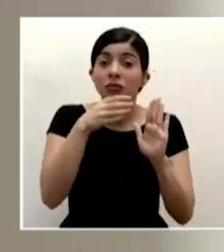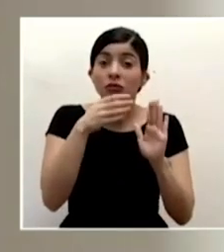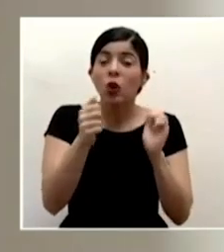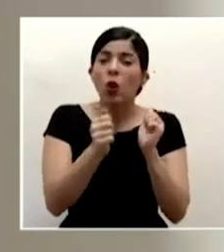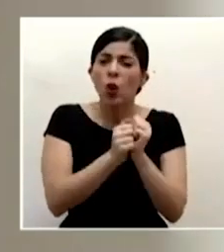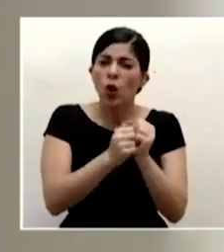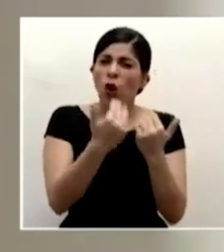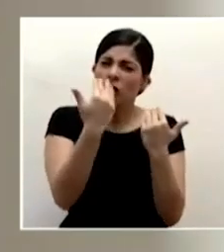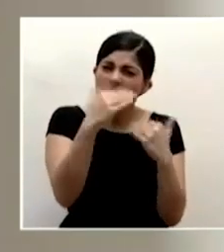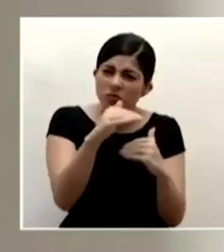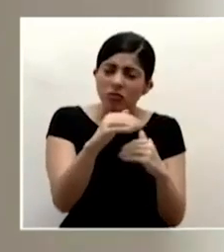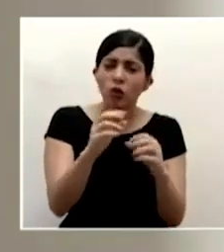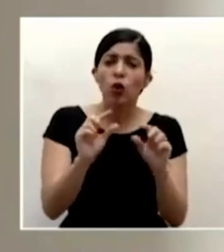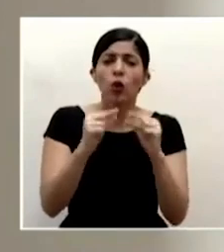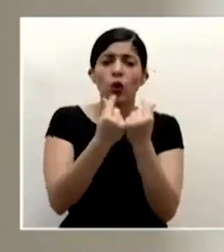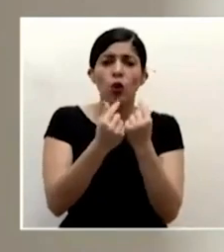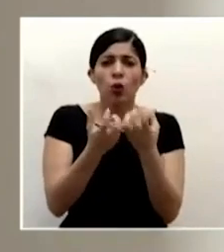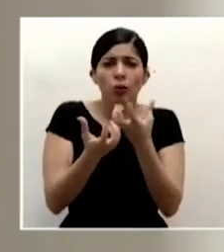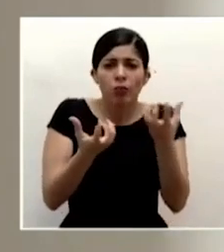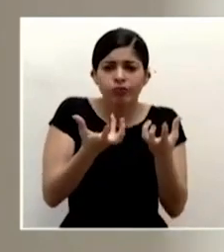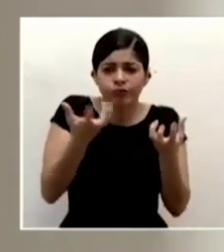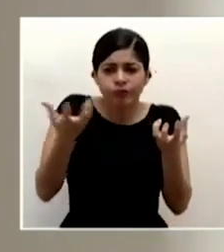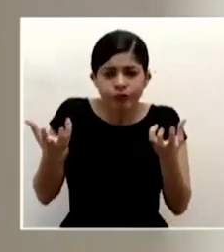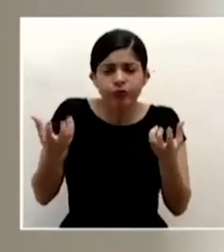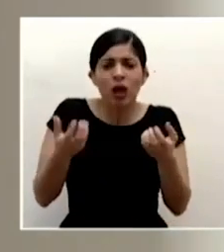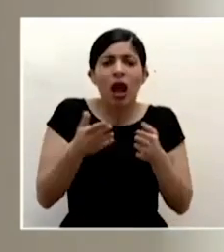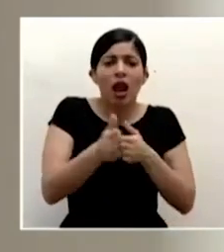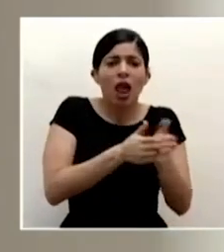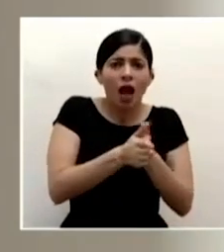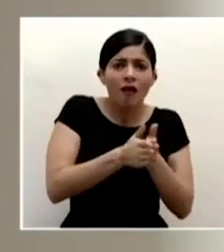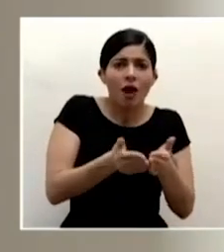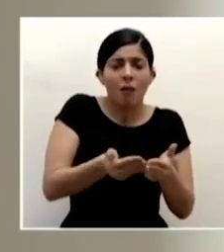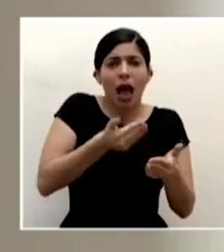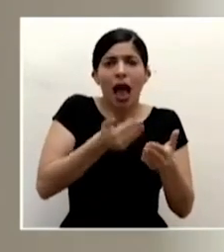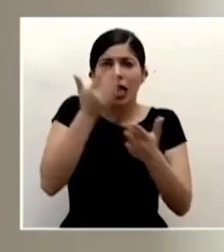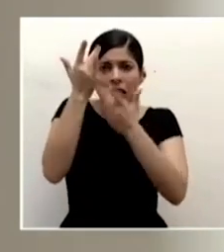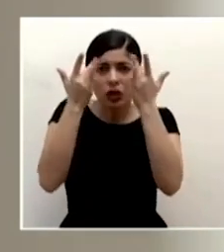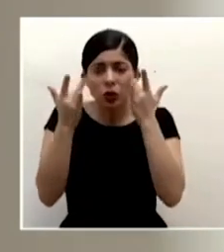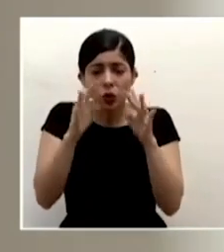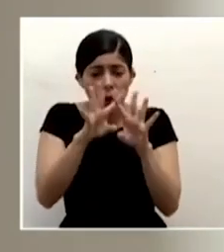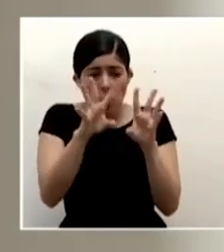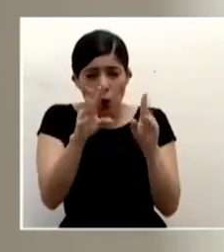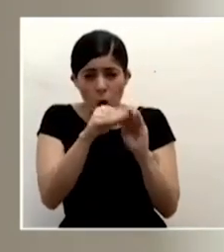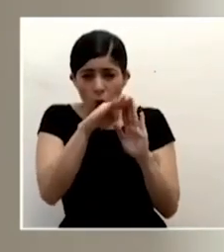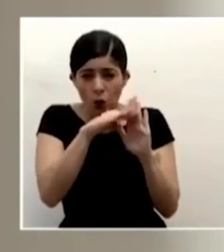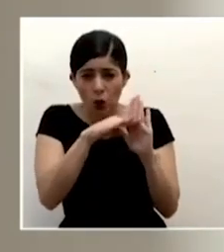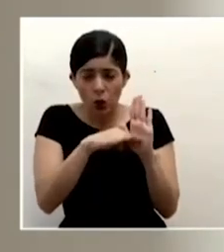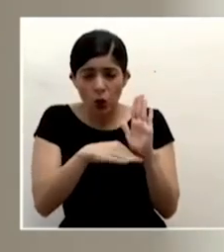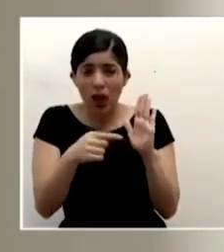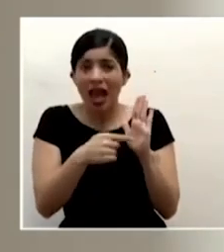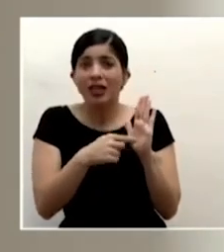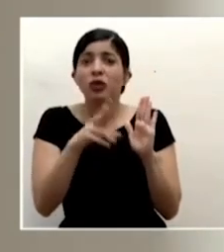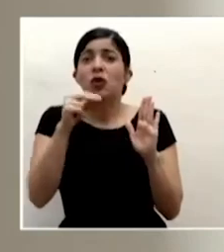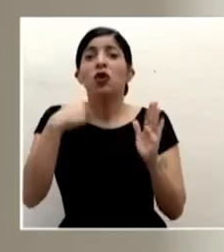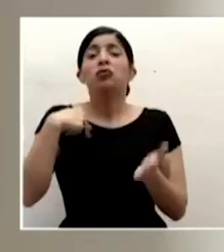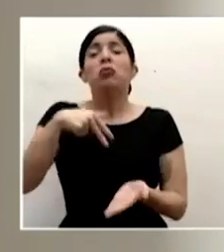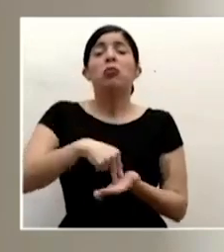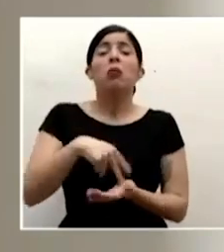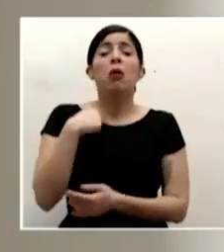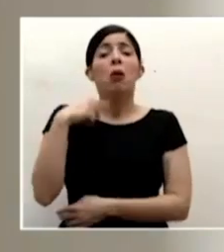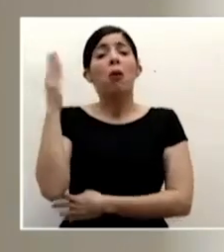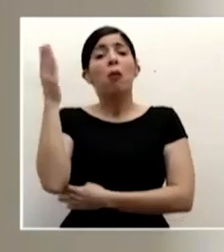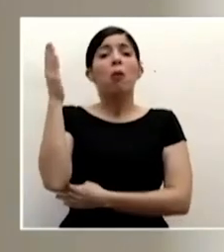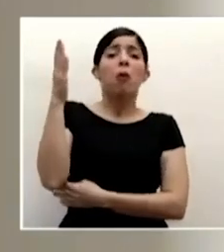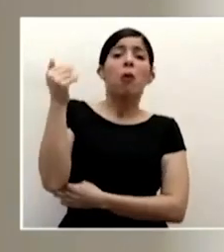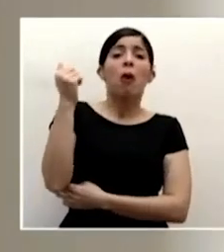rigurosidad de atender las burbujas sociales de lavarse las manos antes de tocarse la cara no es algo que yo me paro aquí a decir